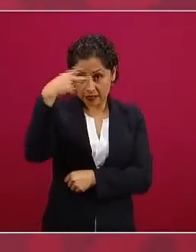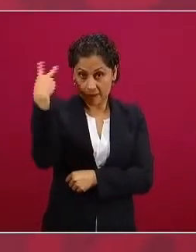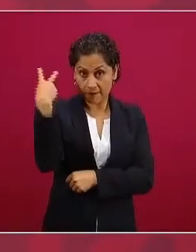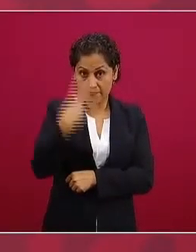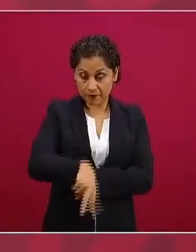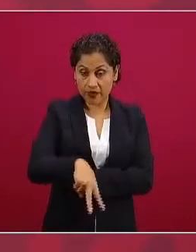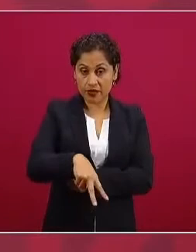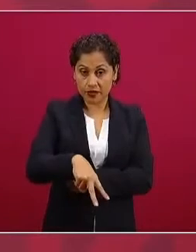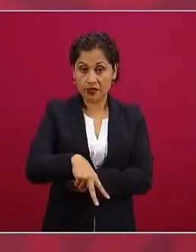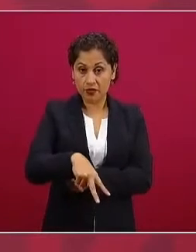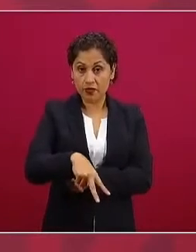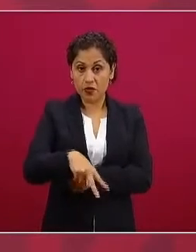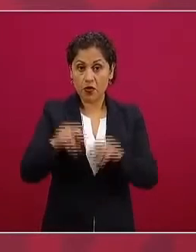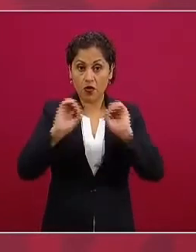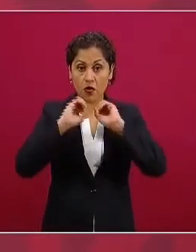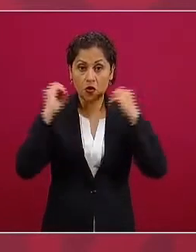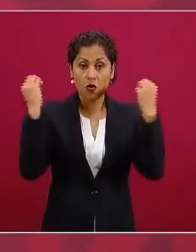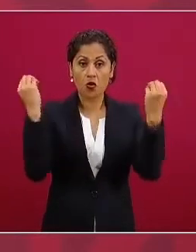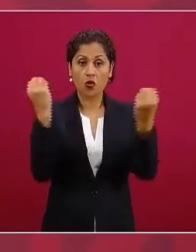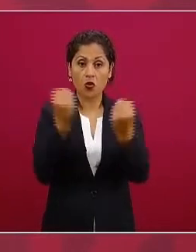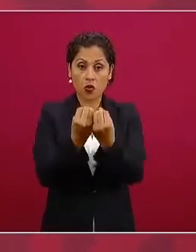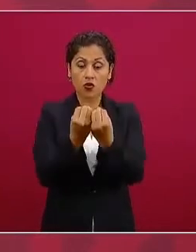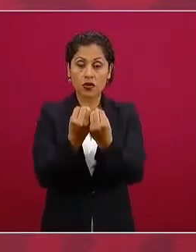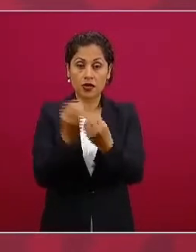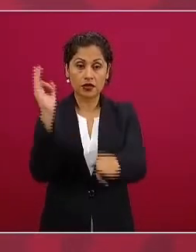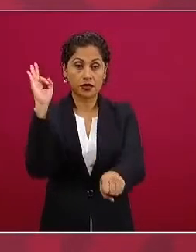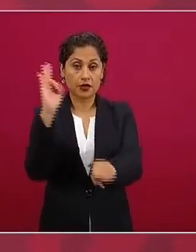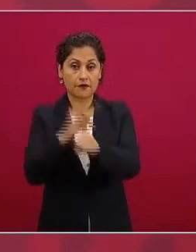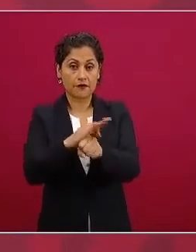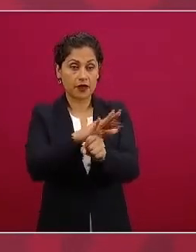organismos defensores del medio ambiente